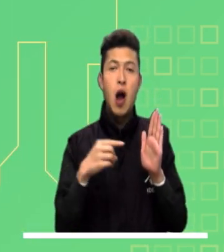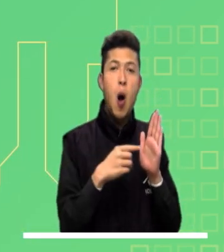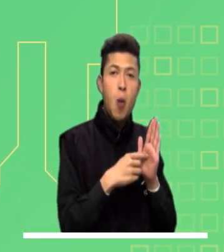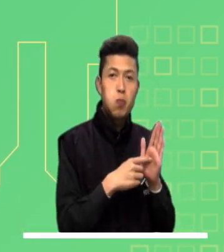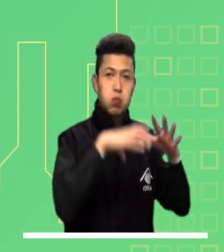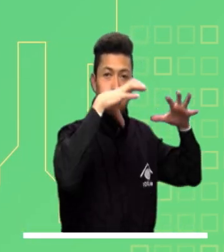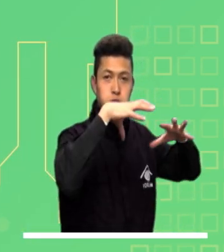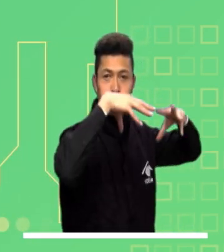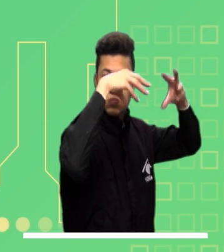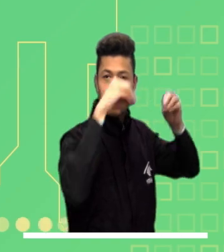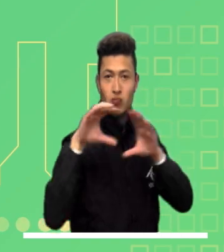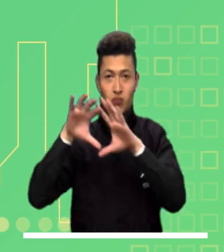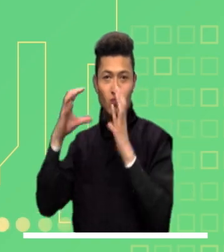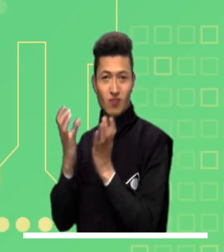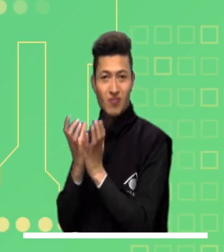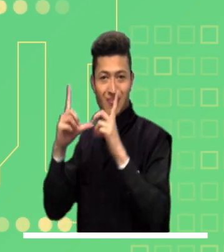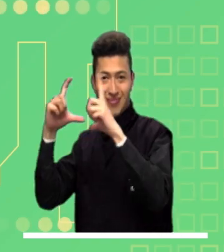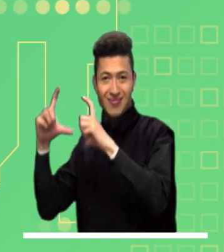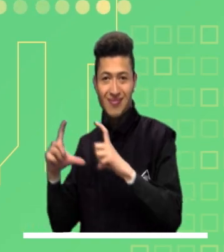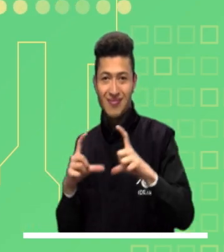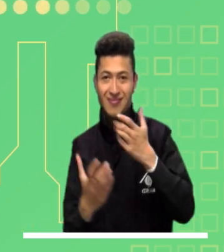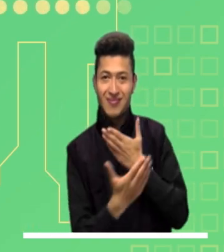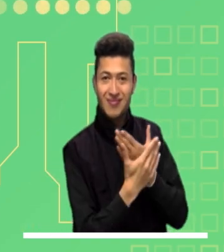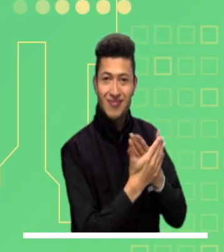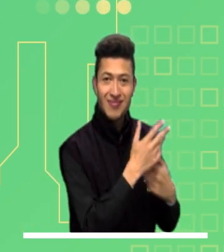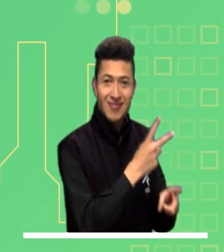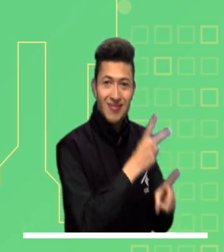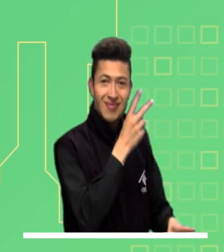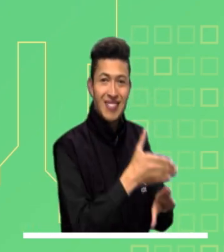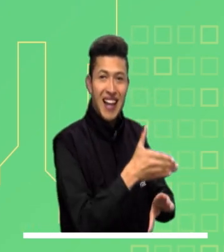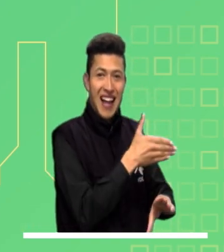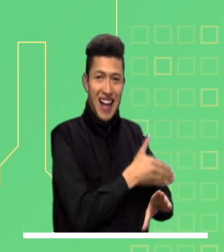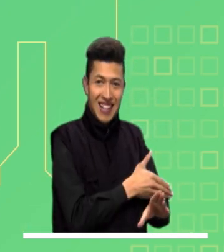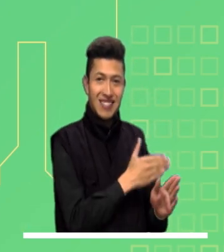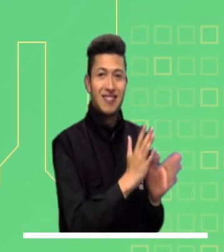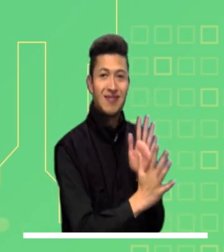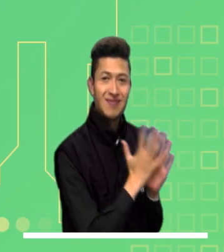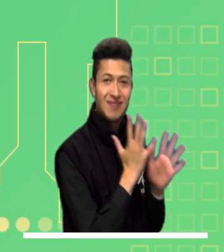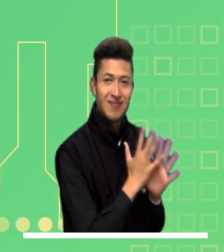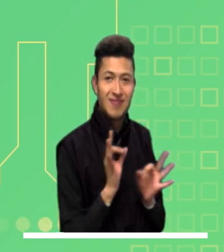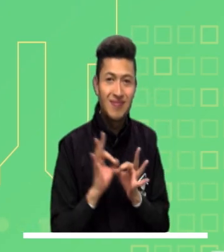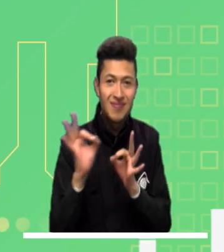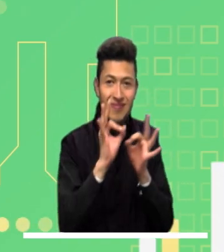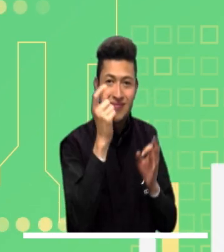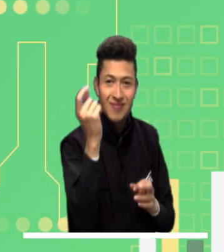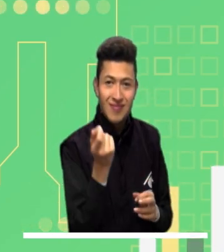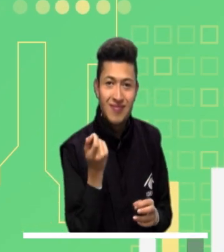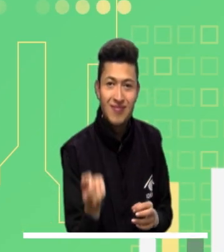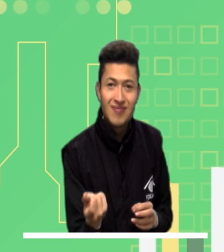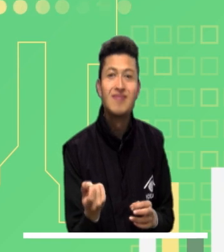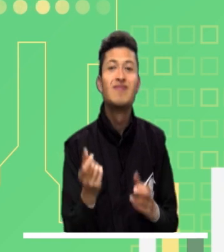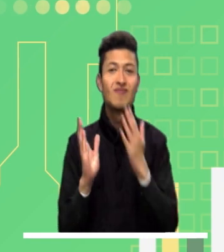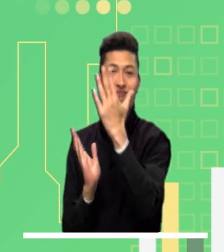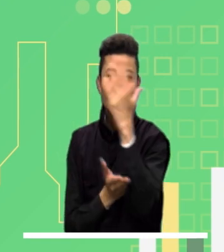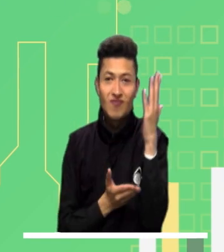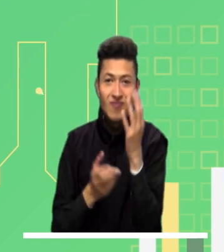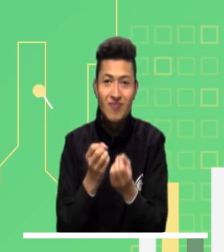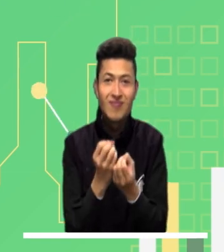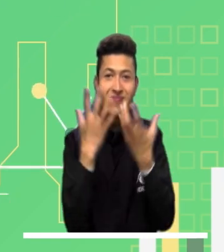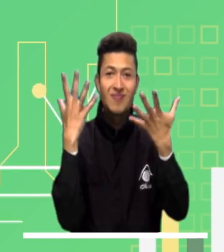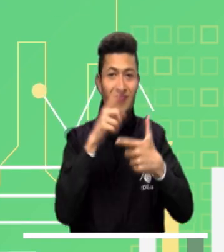Consulte los pronósticos del estado del tiempo, las imágenes satelitales y conozca las principales alertas tempranas.